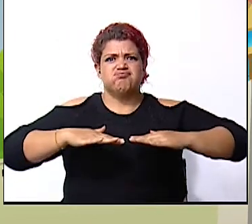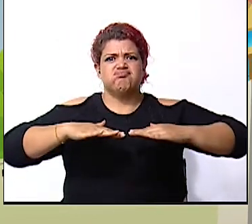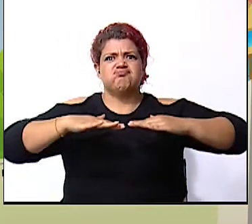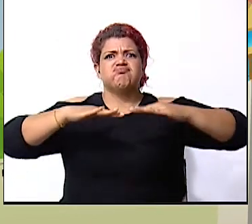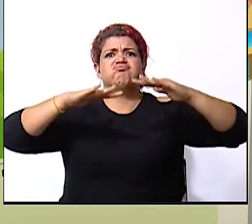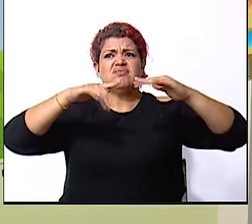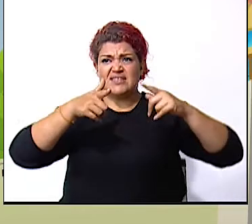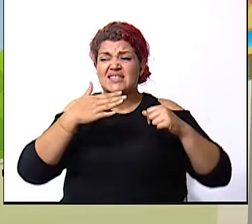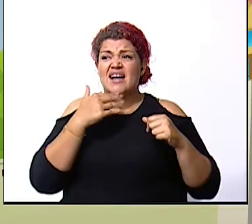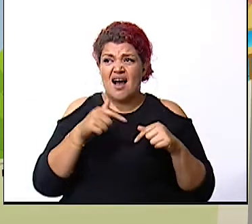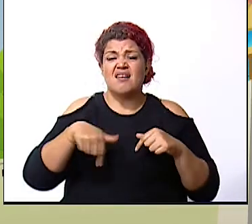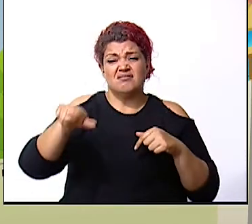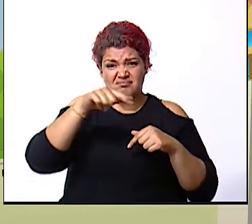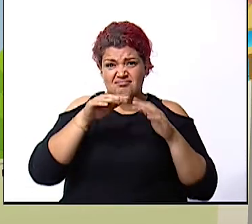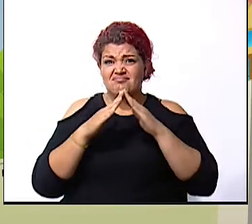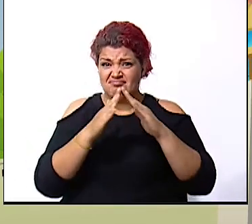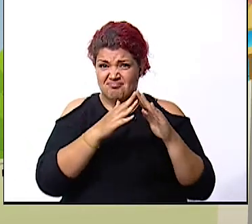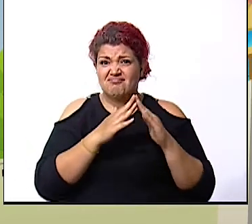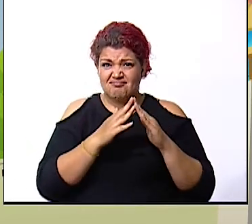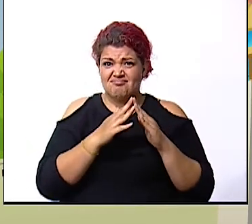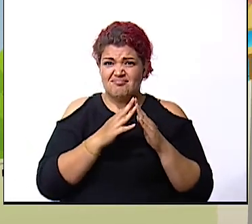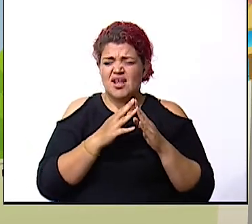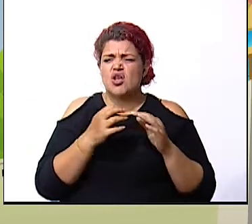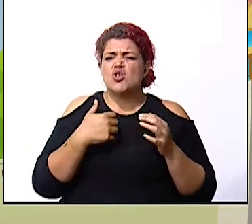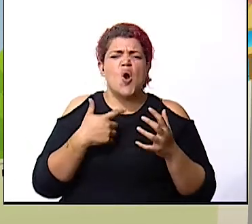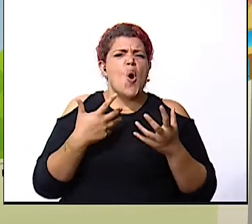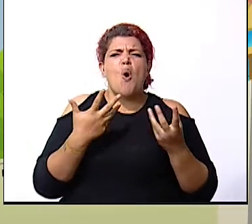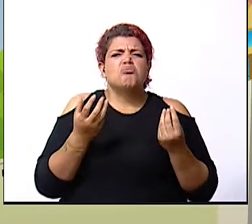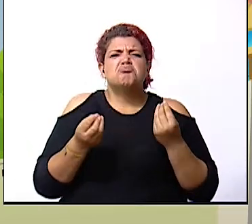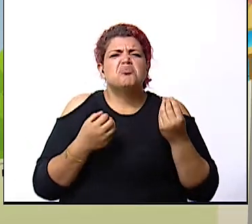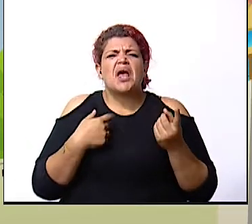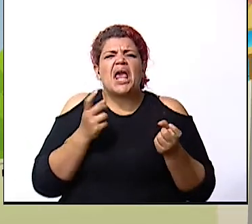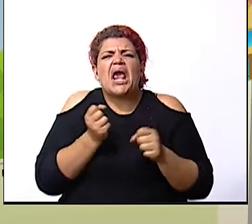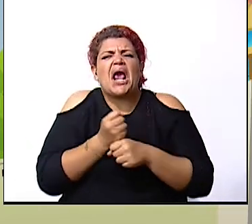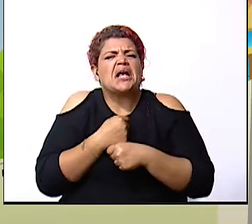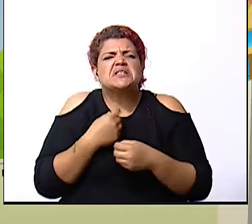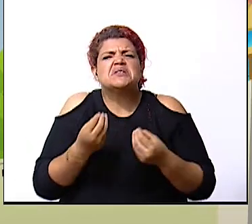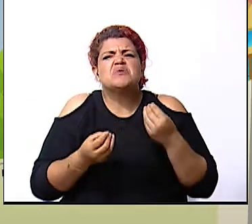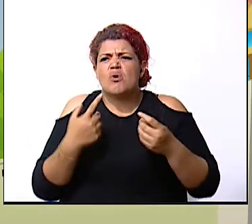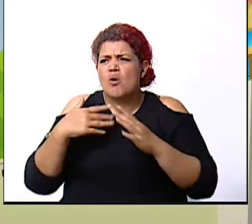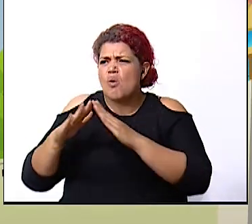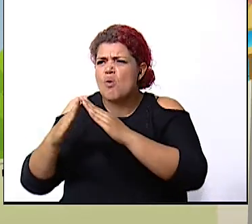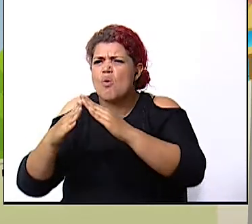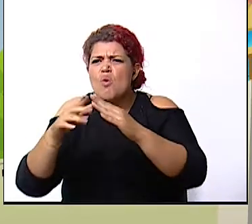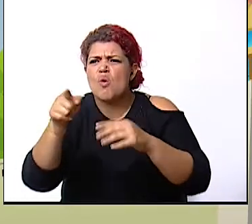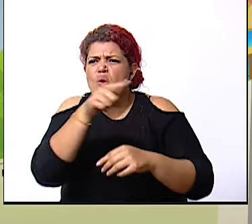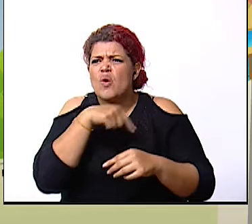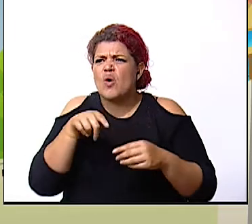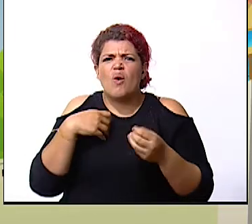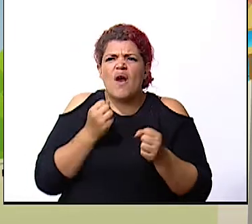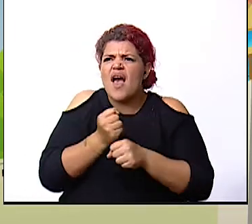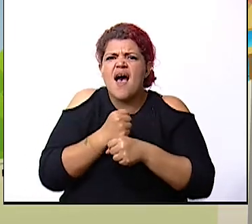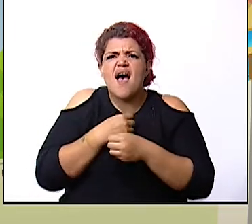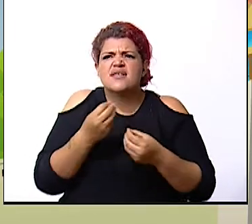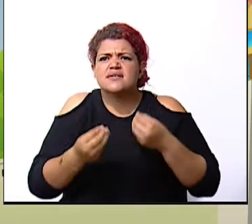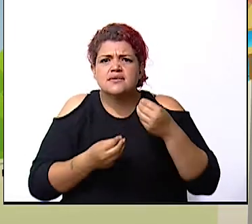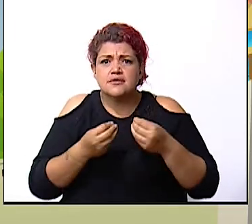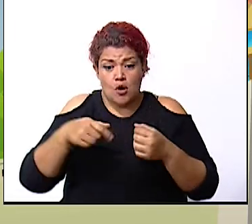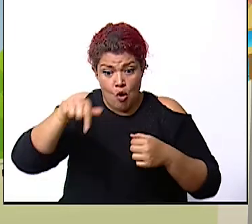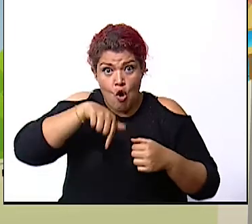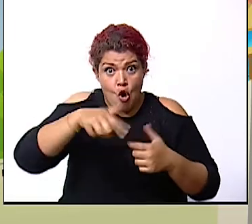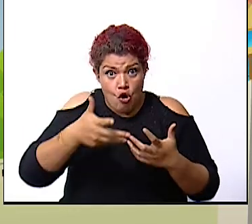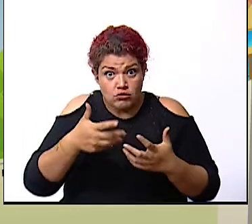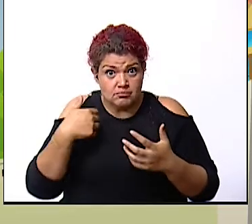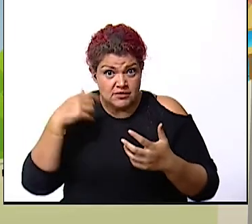en nuestra comunidad también cuáles acciones podemos nosotros realizar como comunidad eso lo vamos a plantear el día de hoy